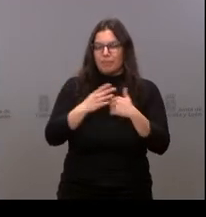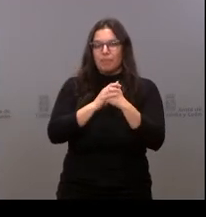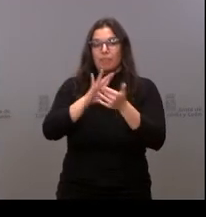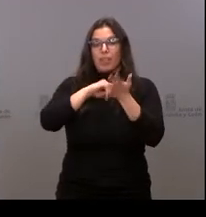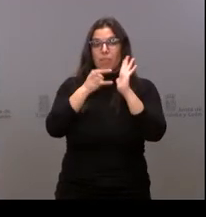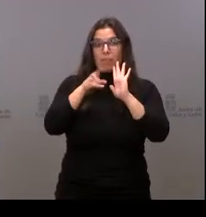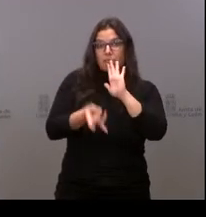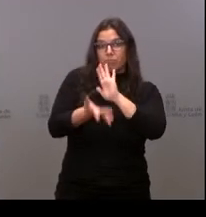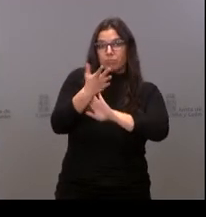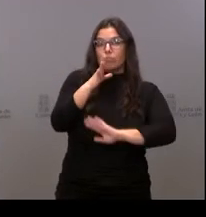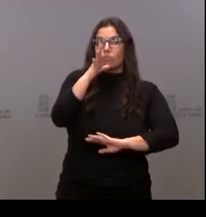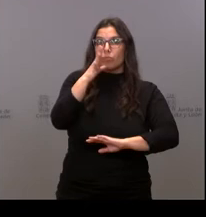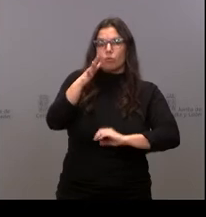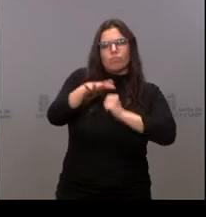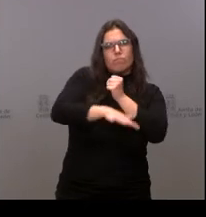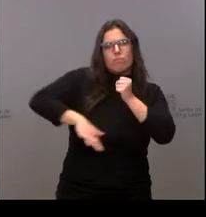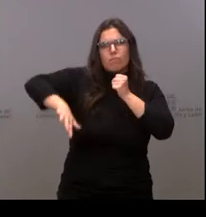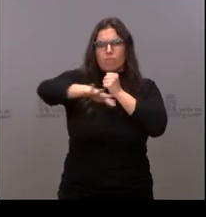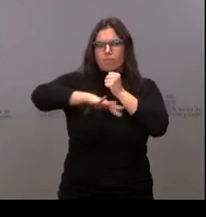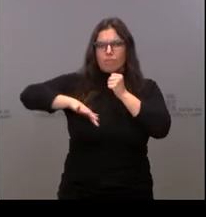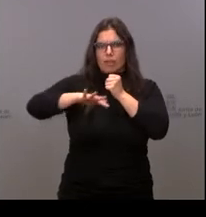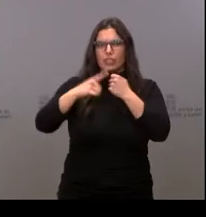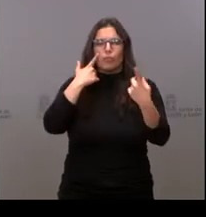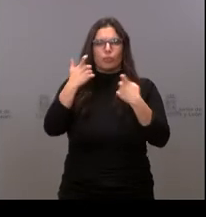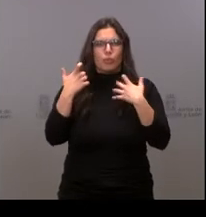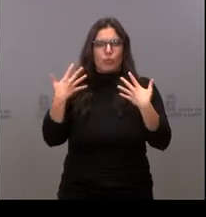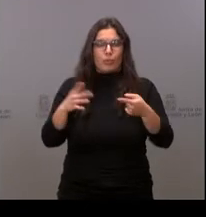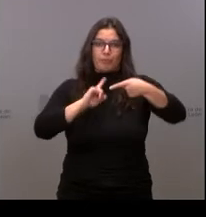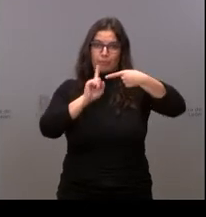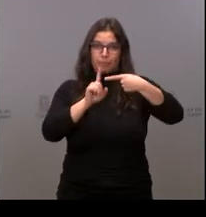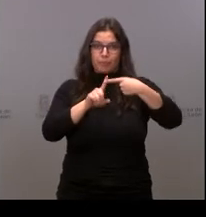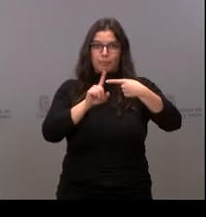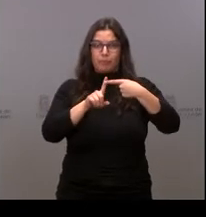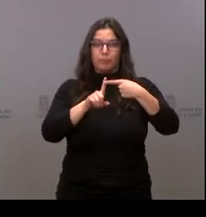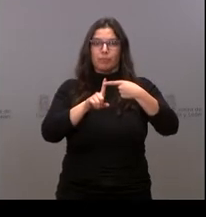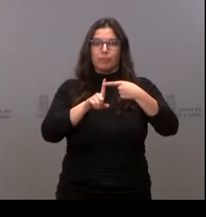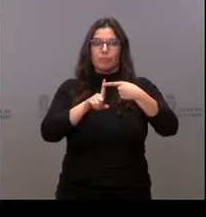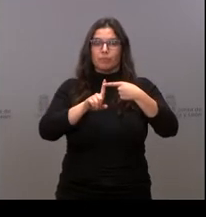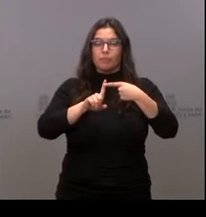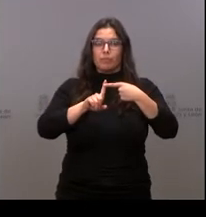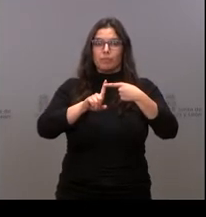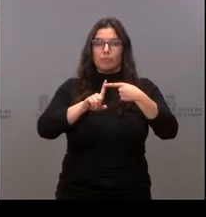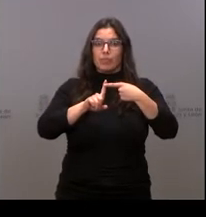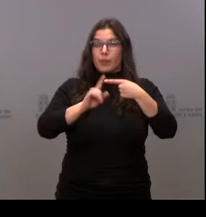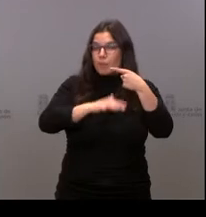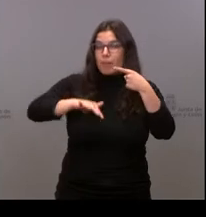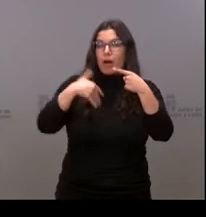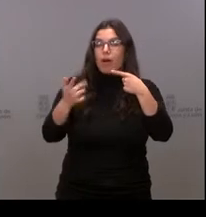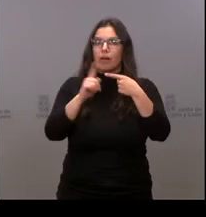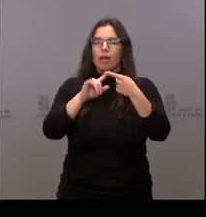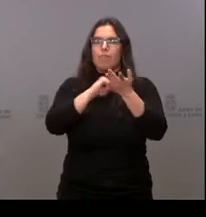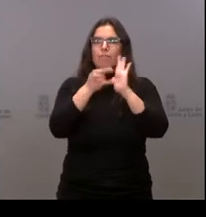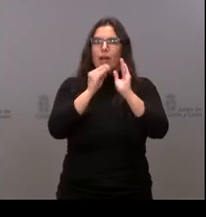que ha nacido bajo unos pilares básicos y quiero destacarlos. El primer plan, y sobre todo el primer pilar básico, es que es un plan